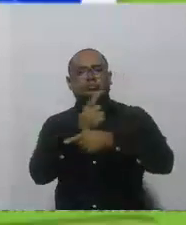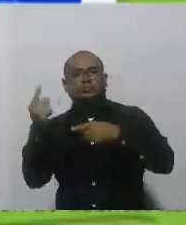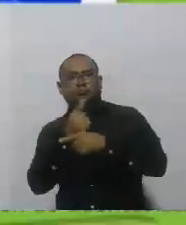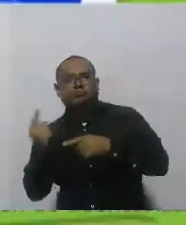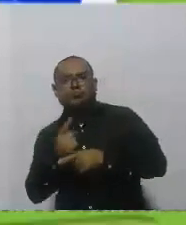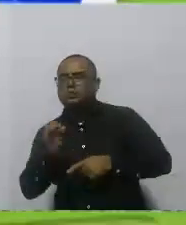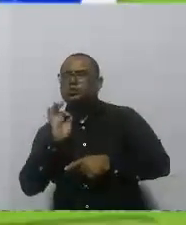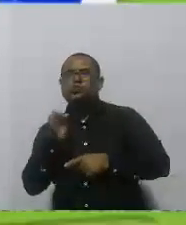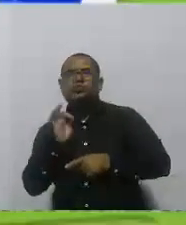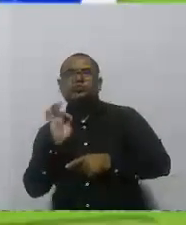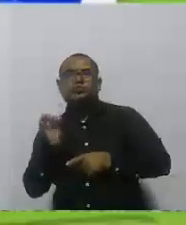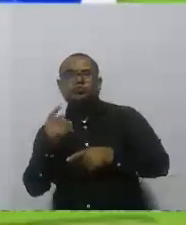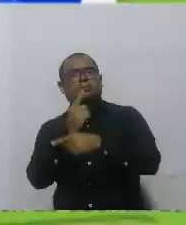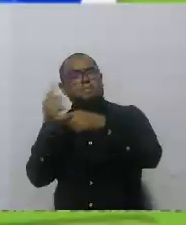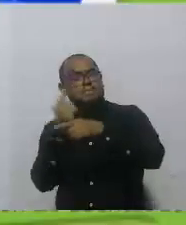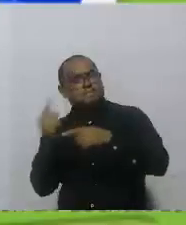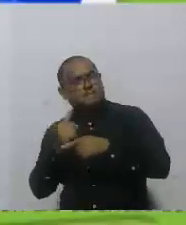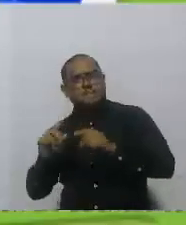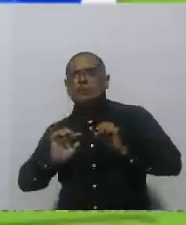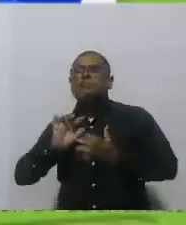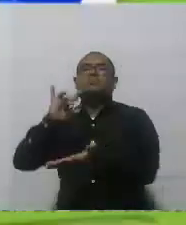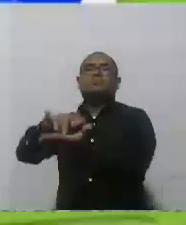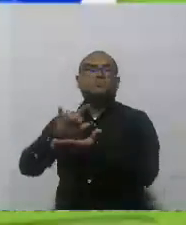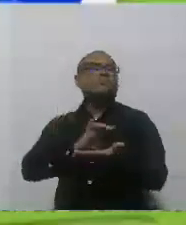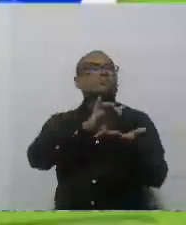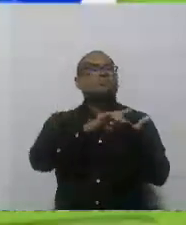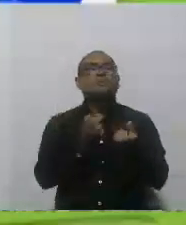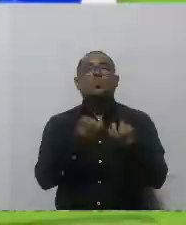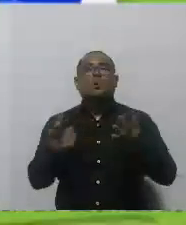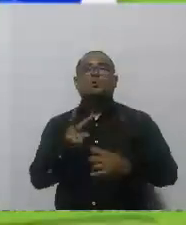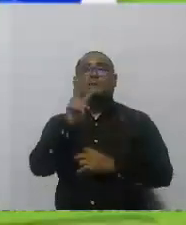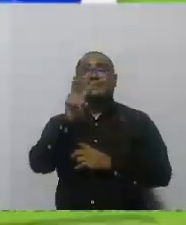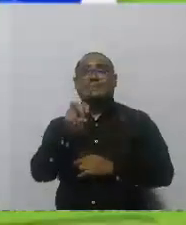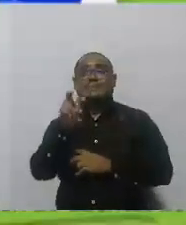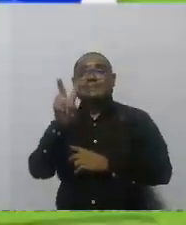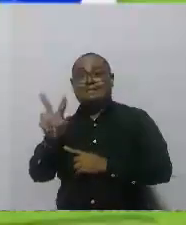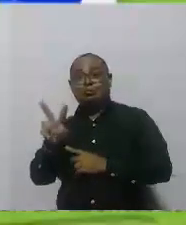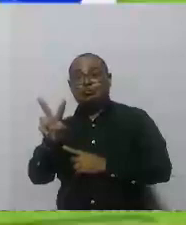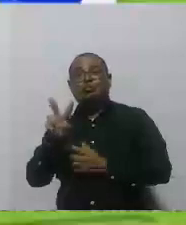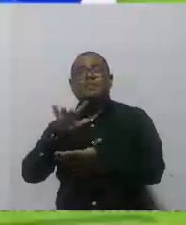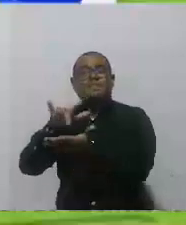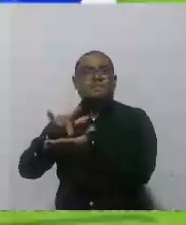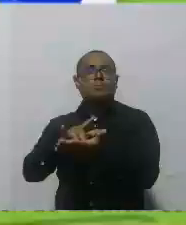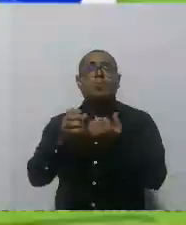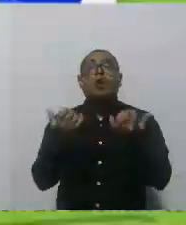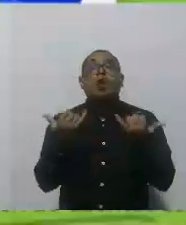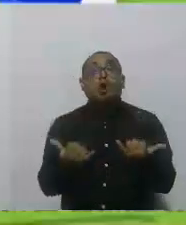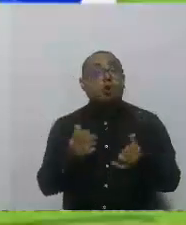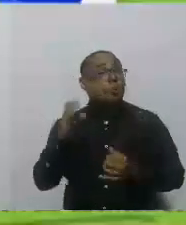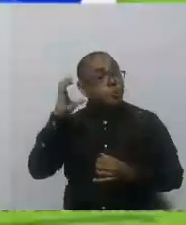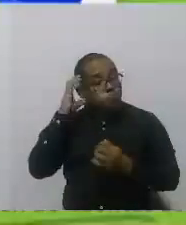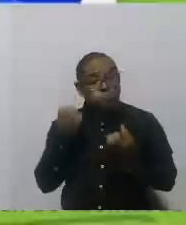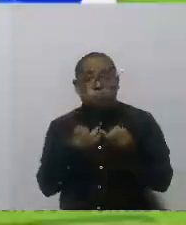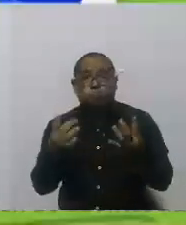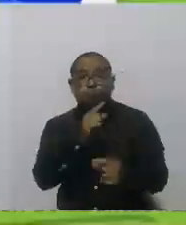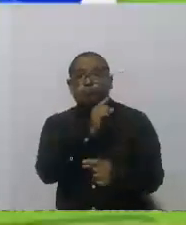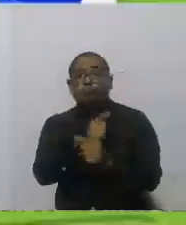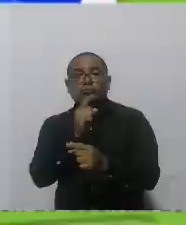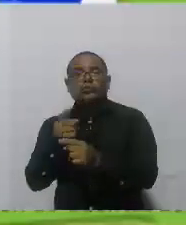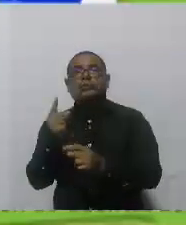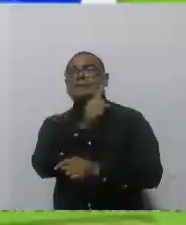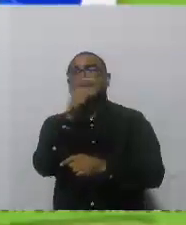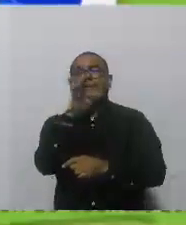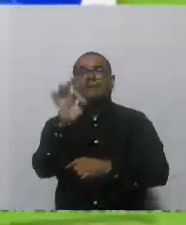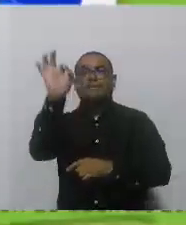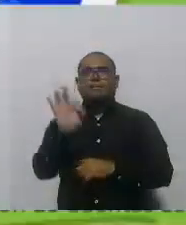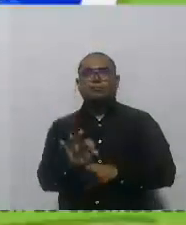Además, el plan de desarrollo habló de 72 jornadas vivas y hemos hecho hasta el momento cumplida la meta del 100%